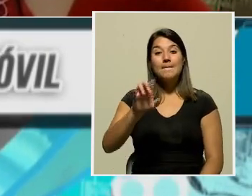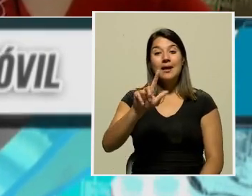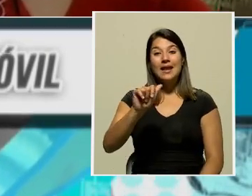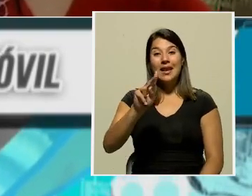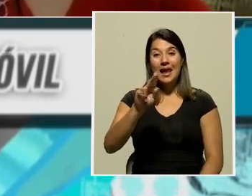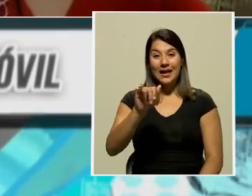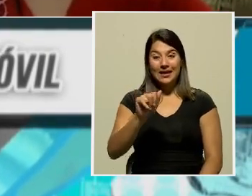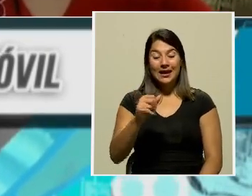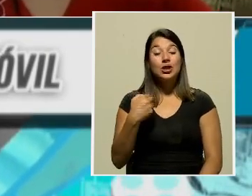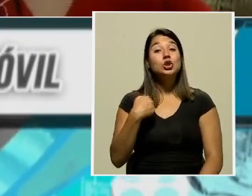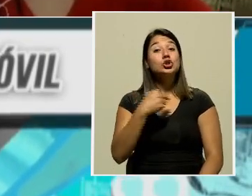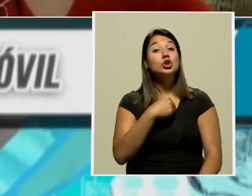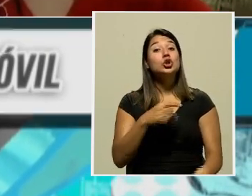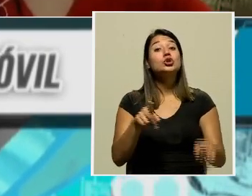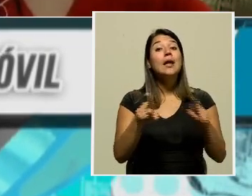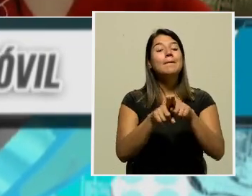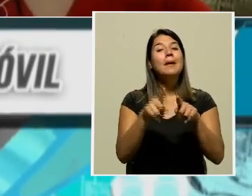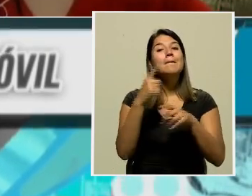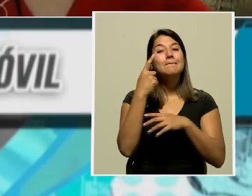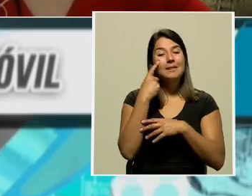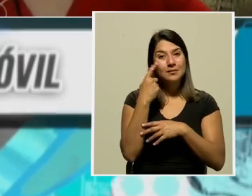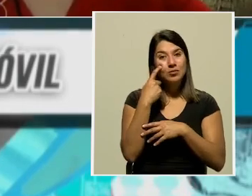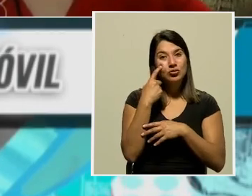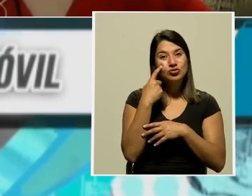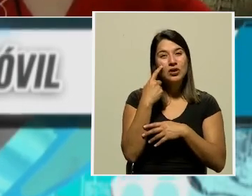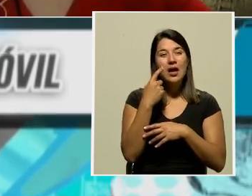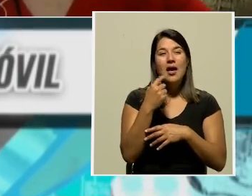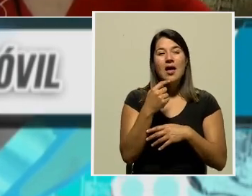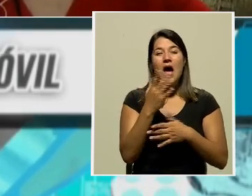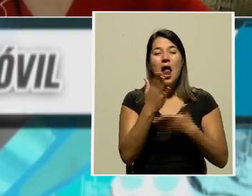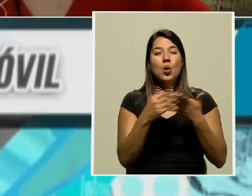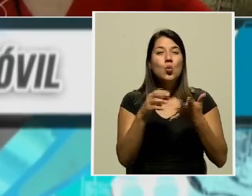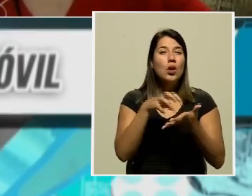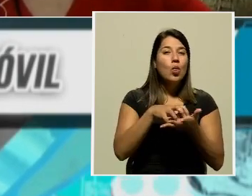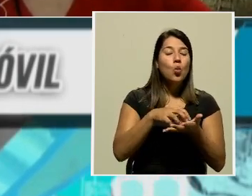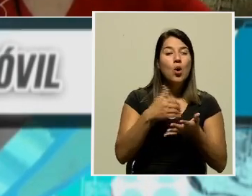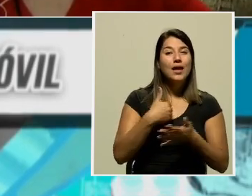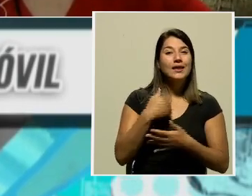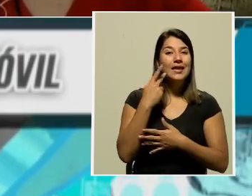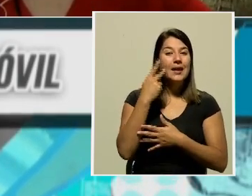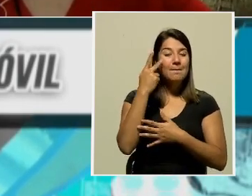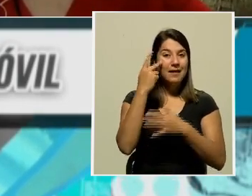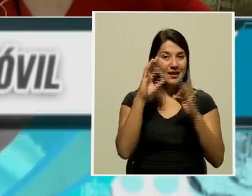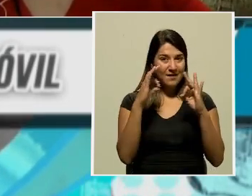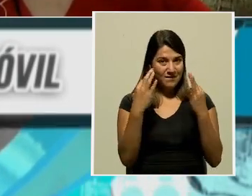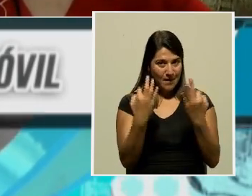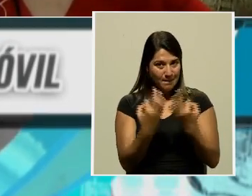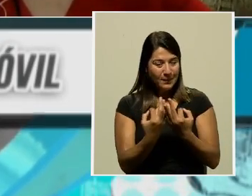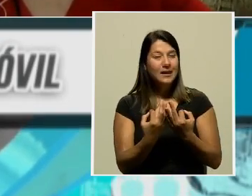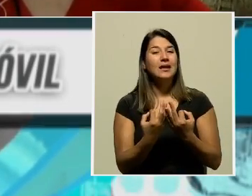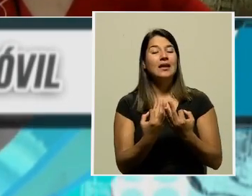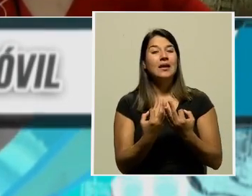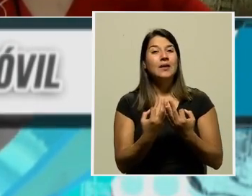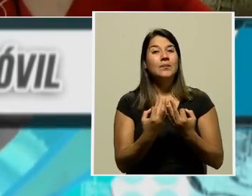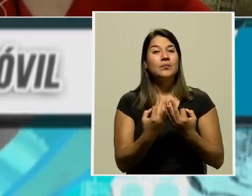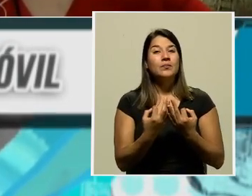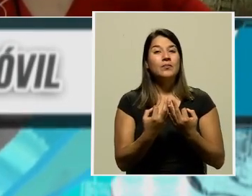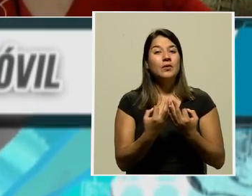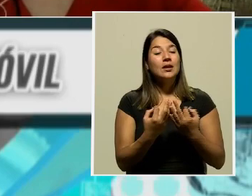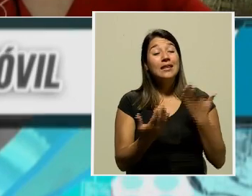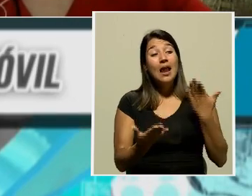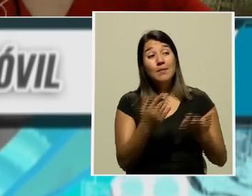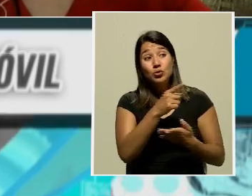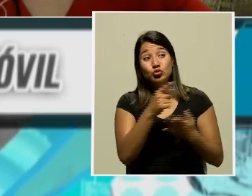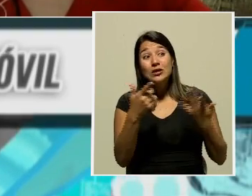veíamos en la nota siguiente que se hablaba de algunas dudas que tienen los padres de familia, quizás ya se ha hablado en ocasiones